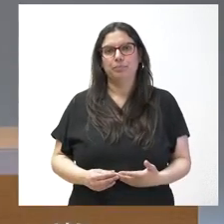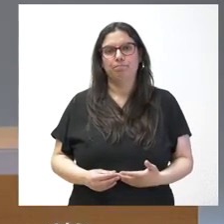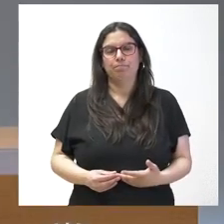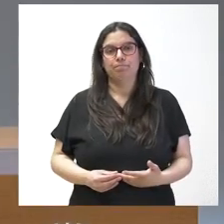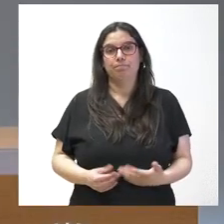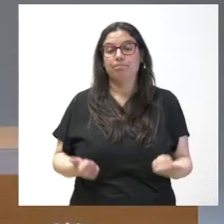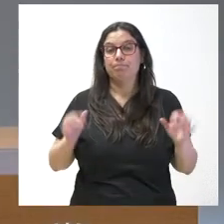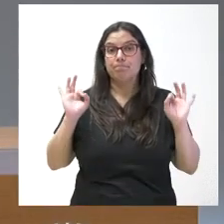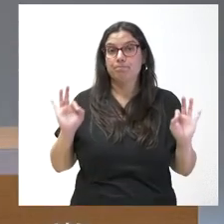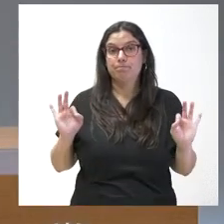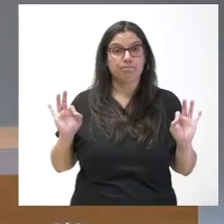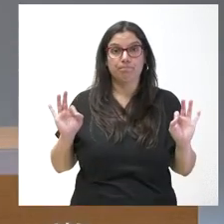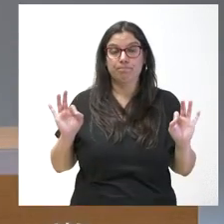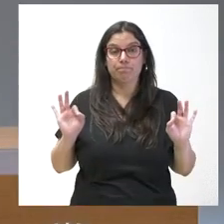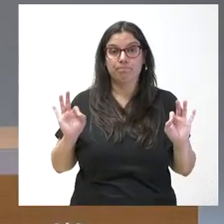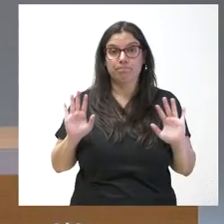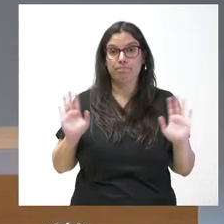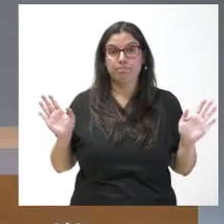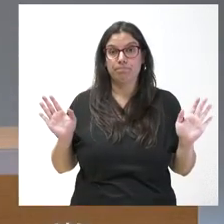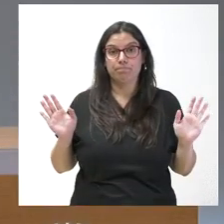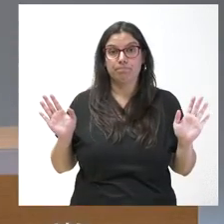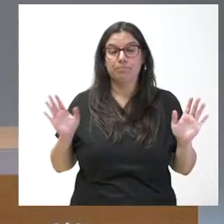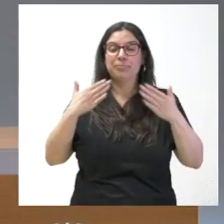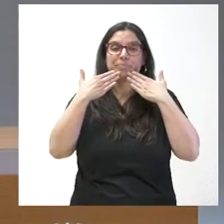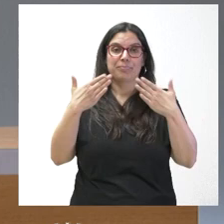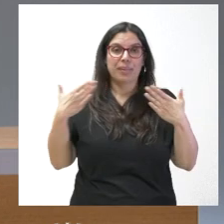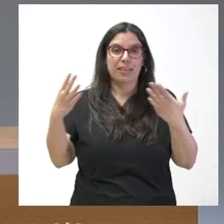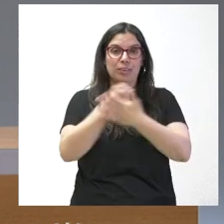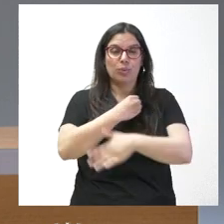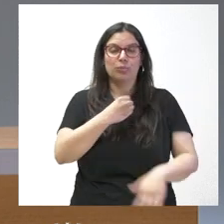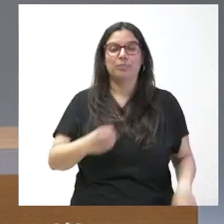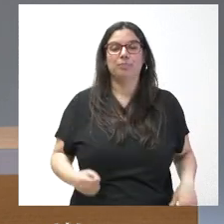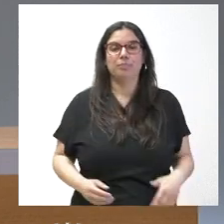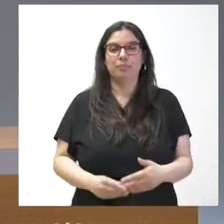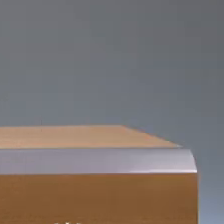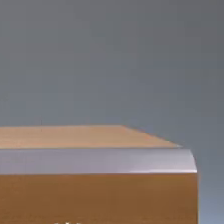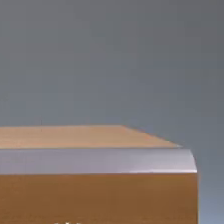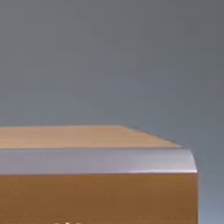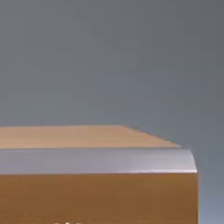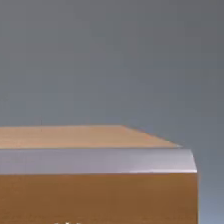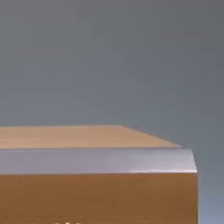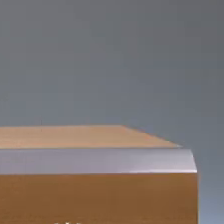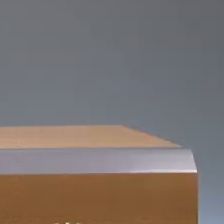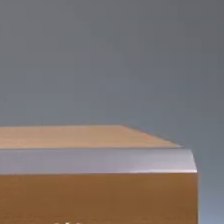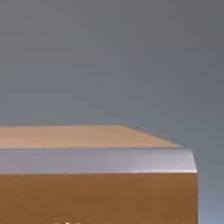¿Alguna pregunta más? Pues muchas gracias a todos Pues muchas gracias